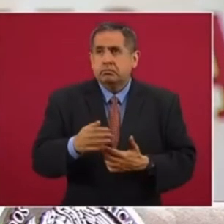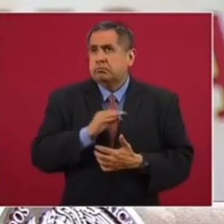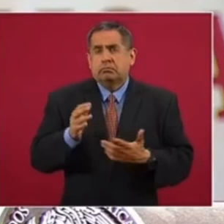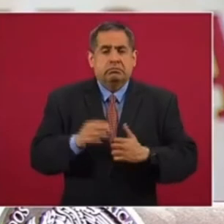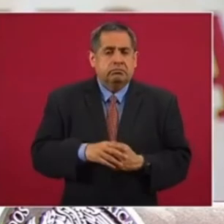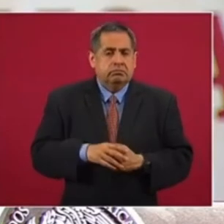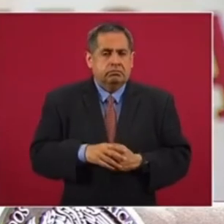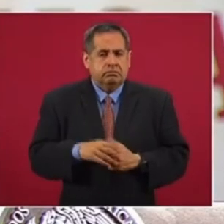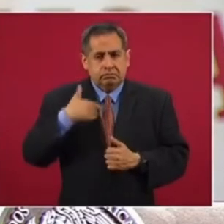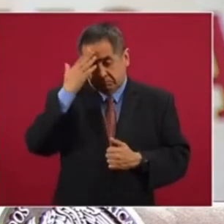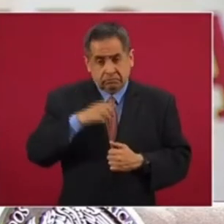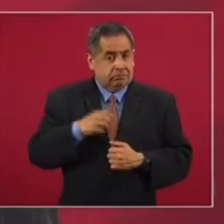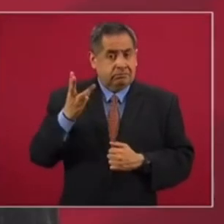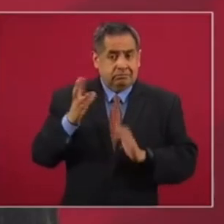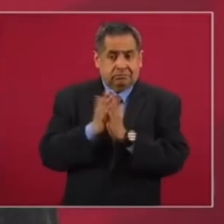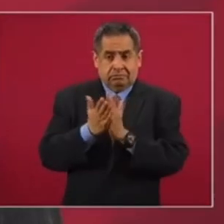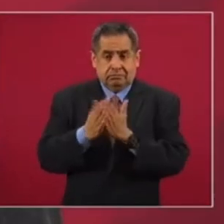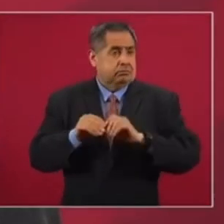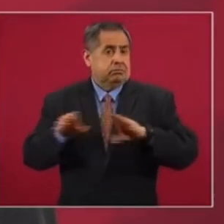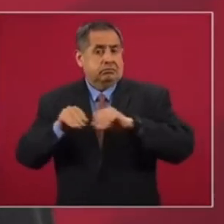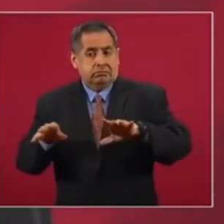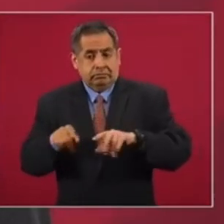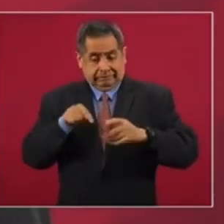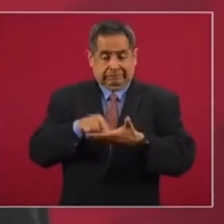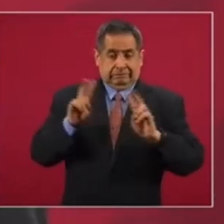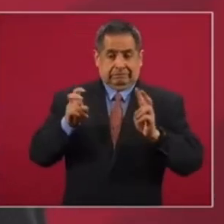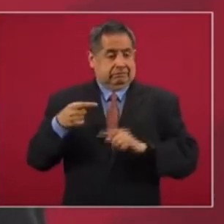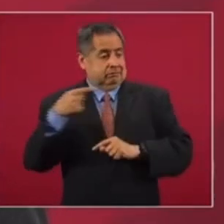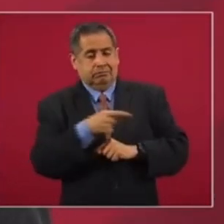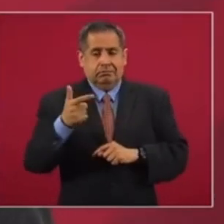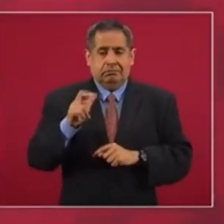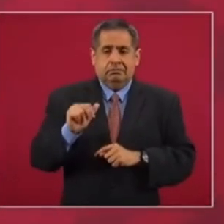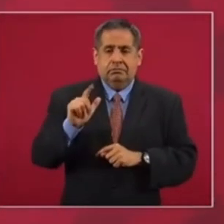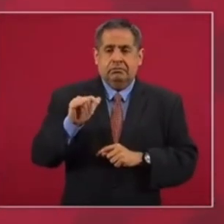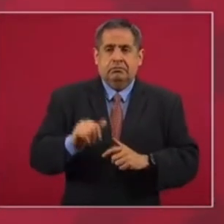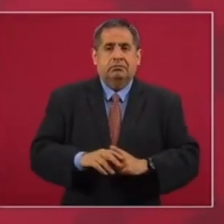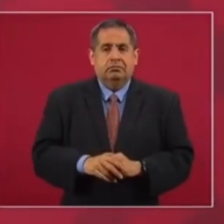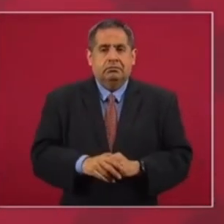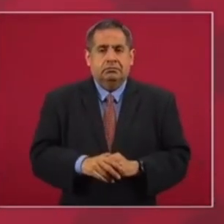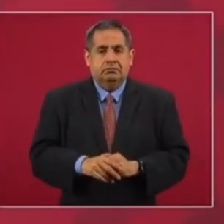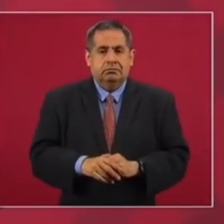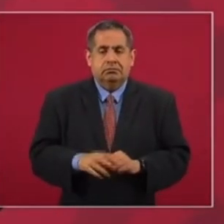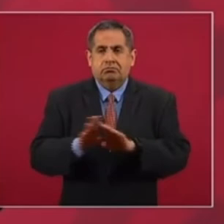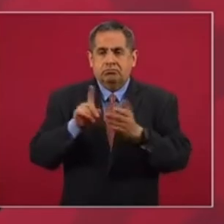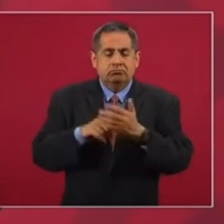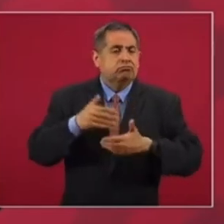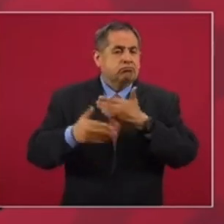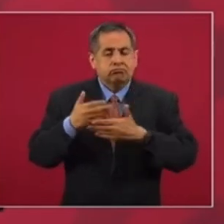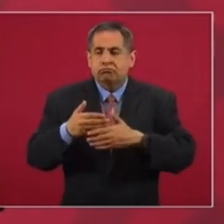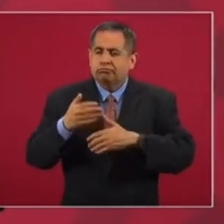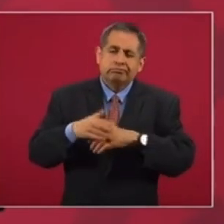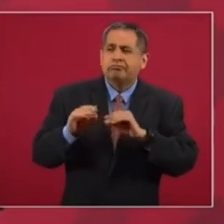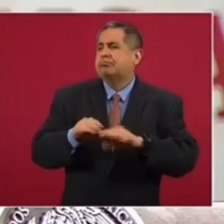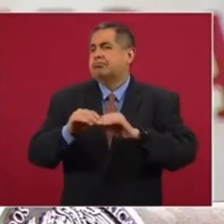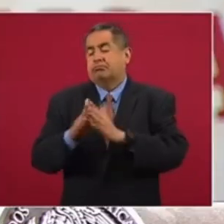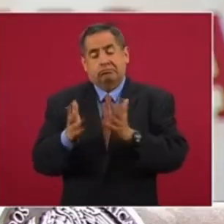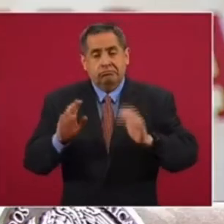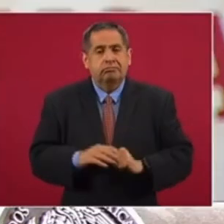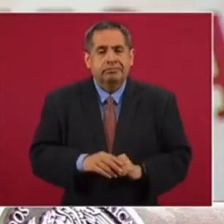cuando menos seré tres libros relacionados con este asunto. Y van a salir otros y, bueno,